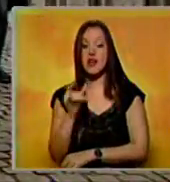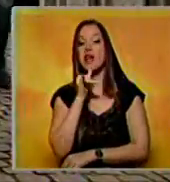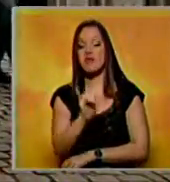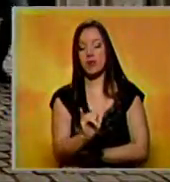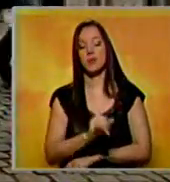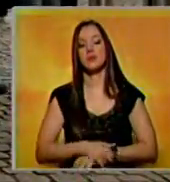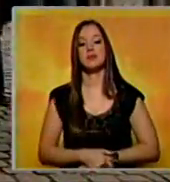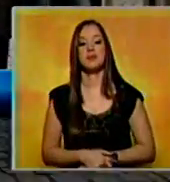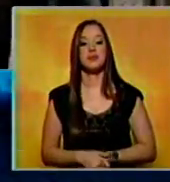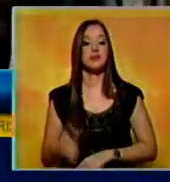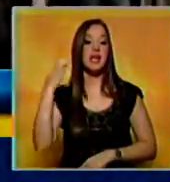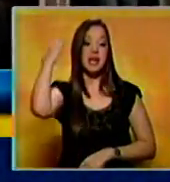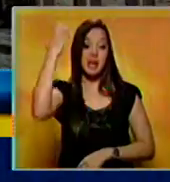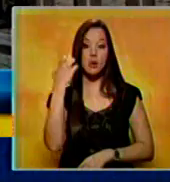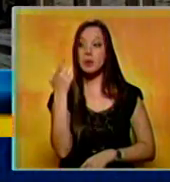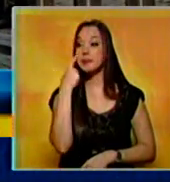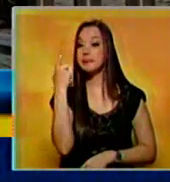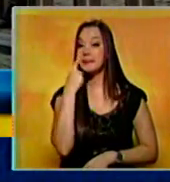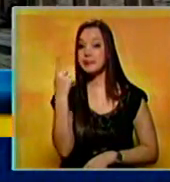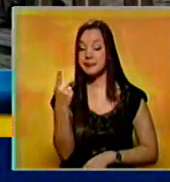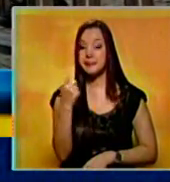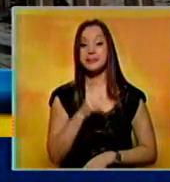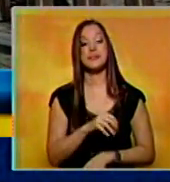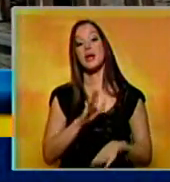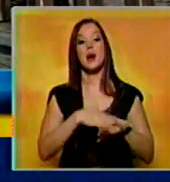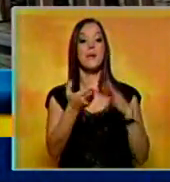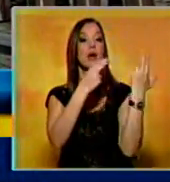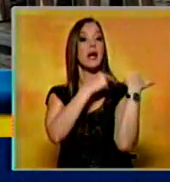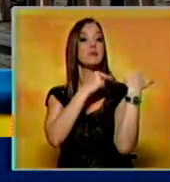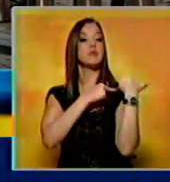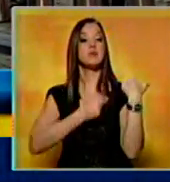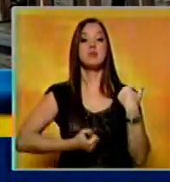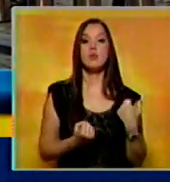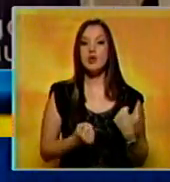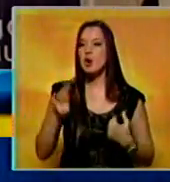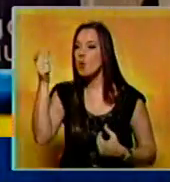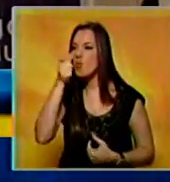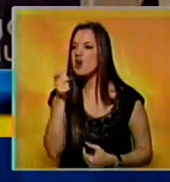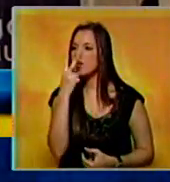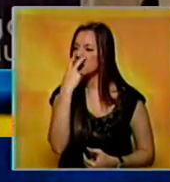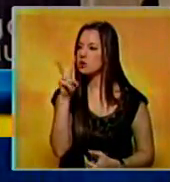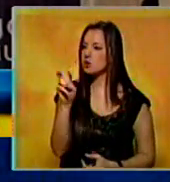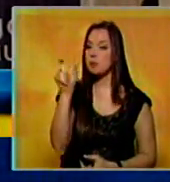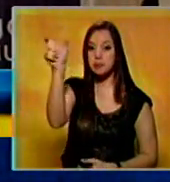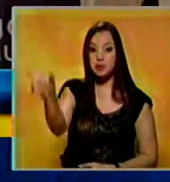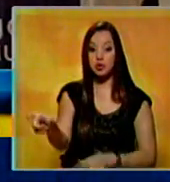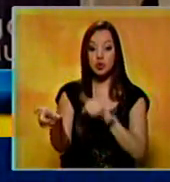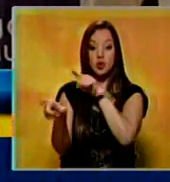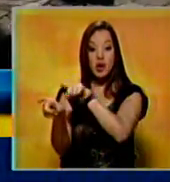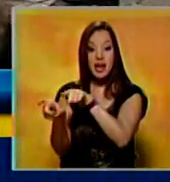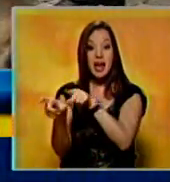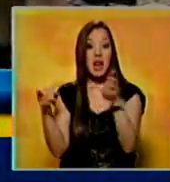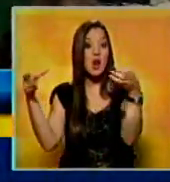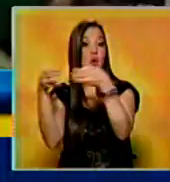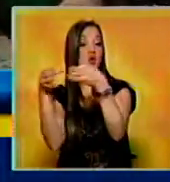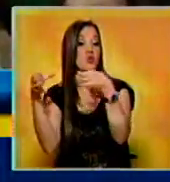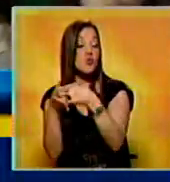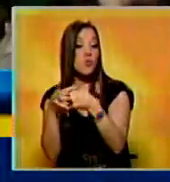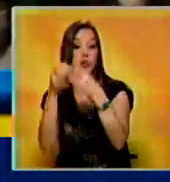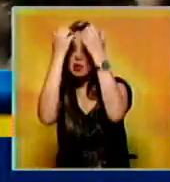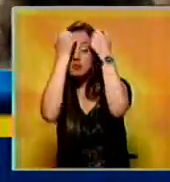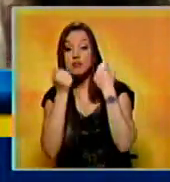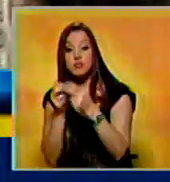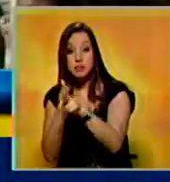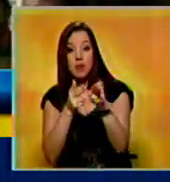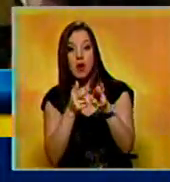Europa permanece bajo alerta mientras las autoridades belgas buscan al sospechoso de encabezar una célula terrorista que fue